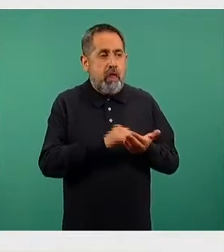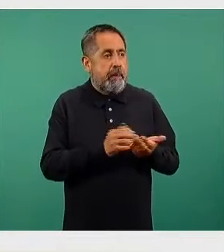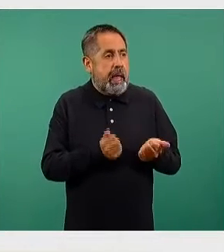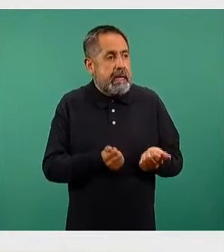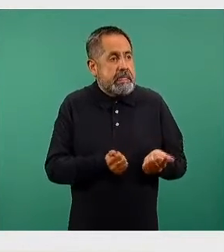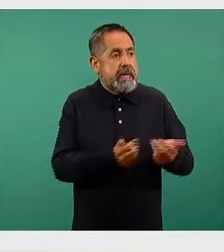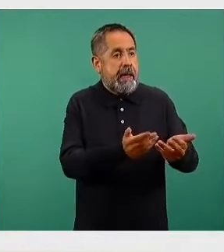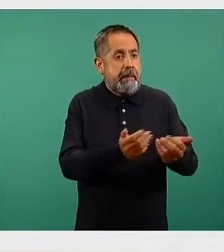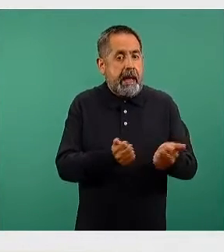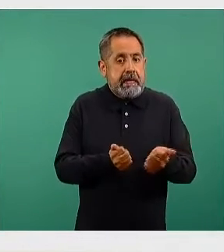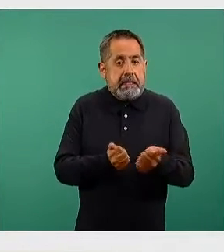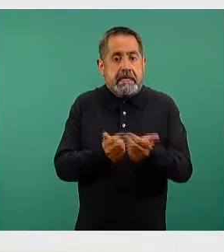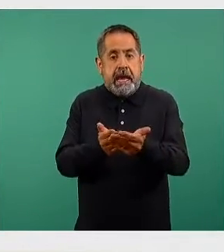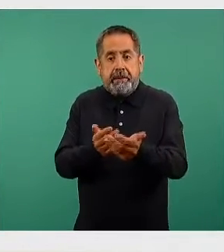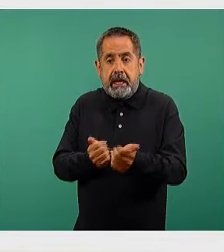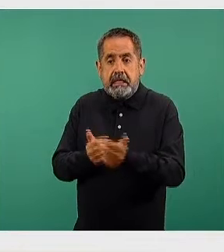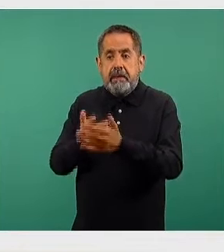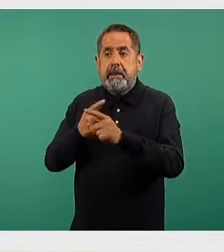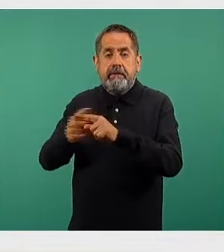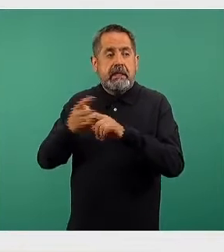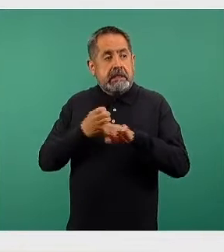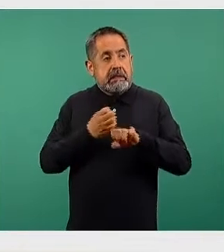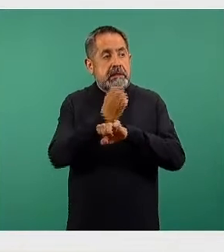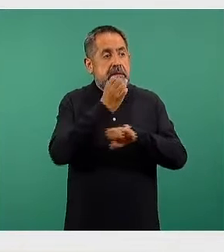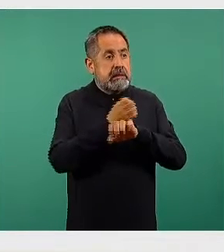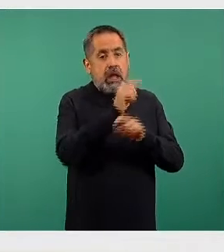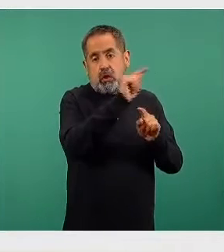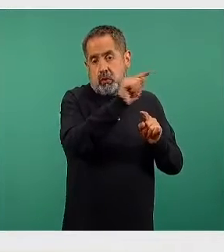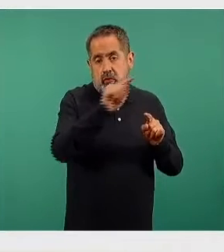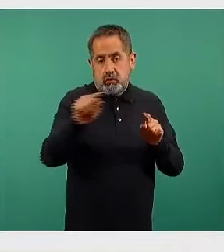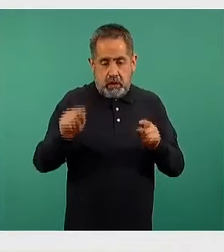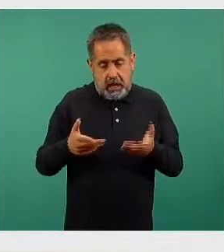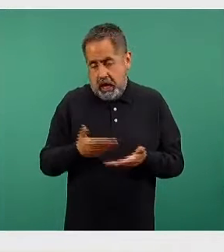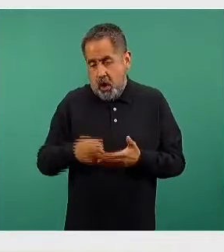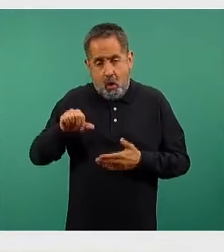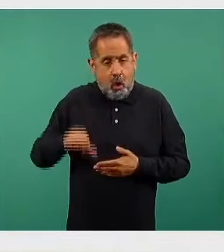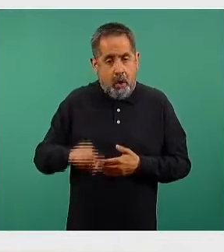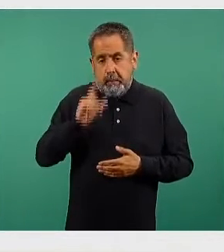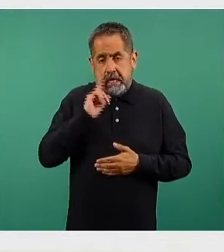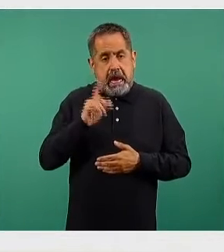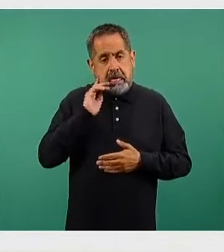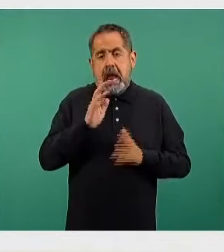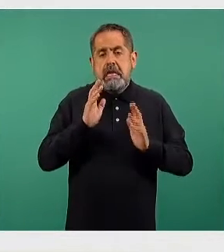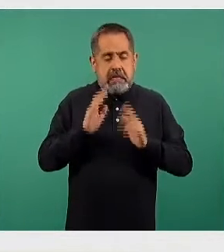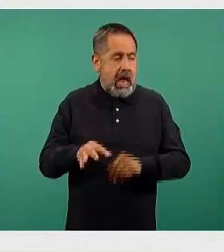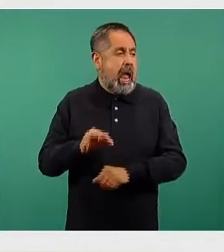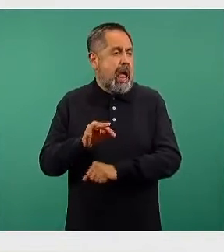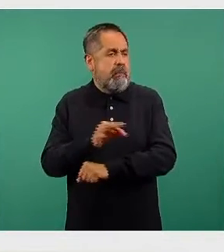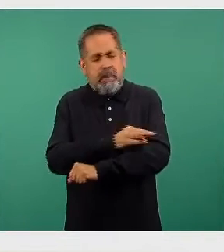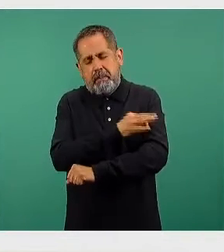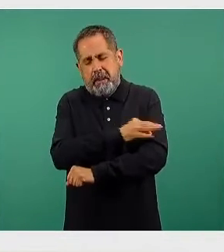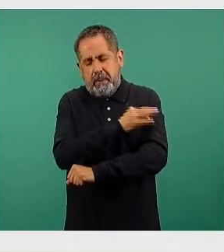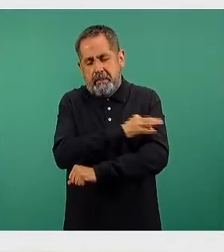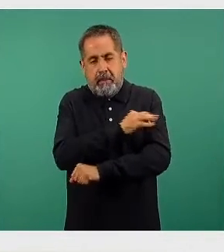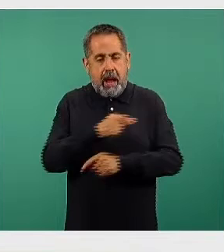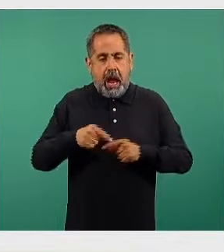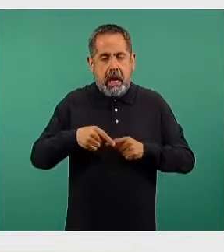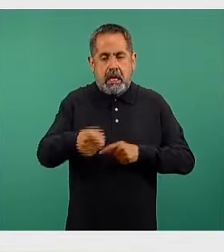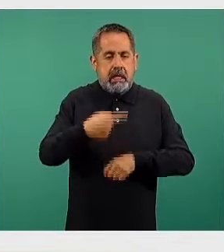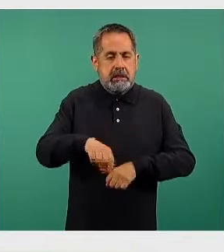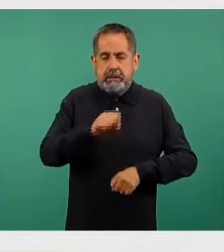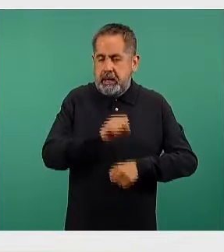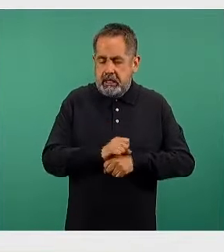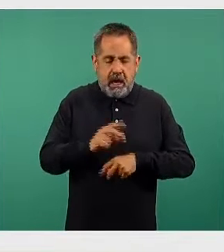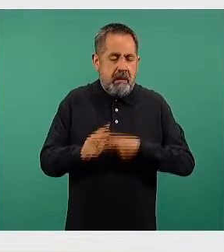distribuidas en las entidades federativas y son las que el día de hoy, el día de mañana, pasado y durante toda esta semana se